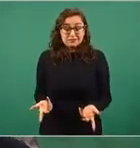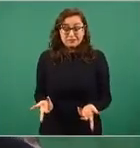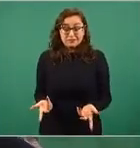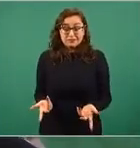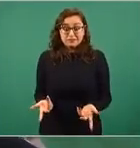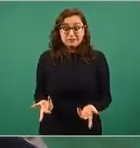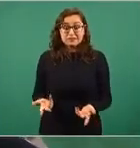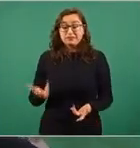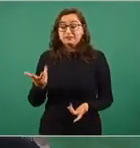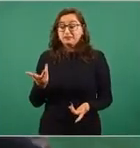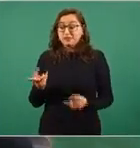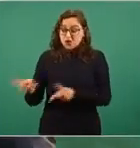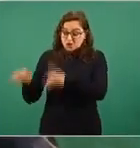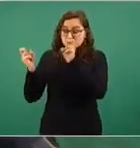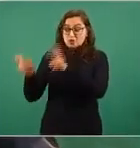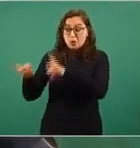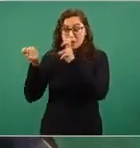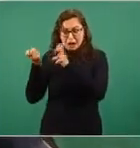Se los dejo de tarea.